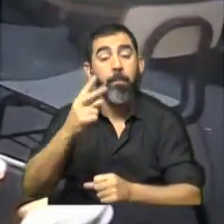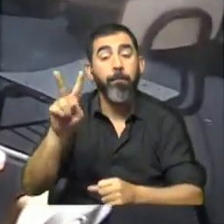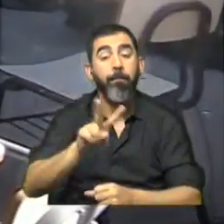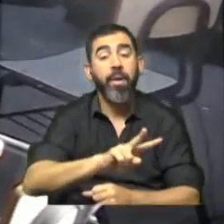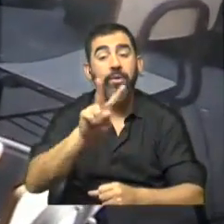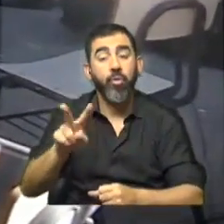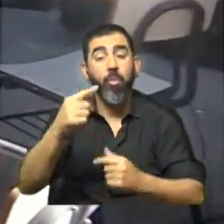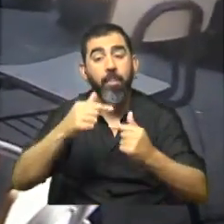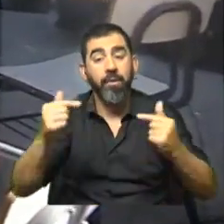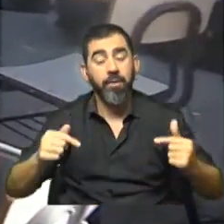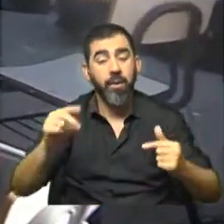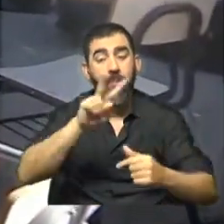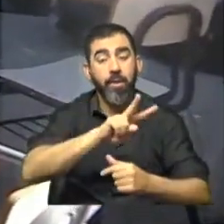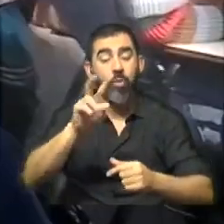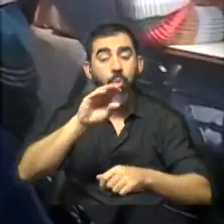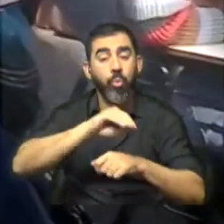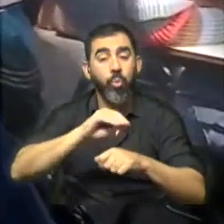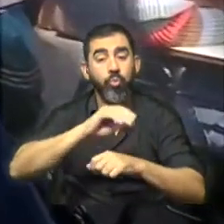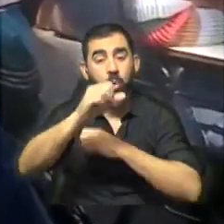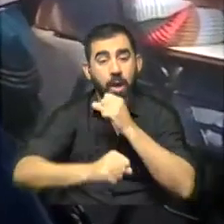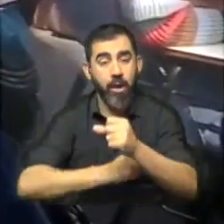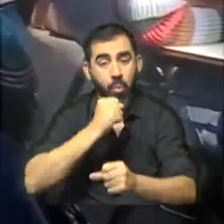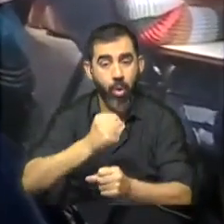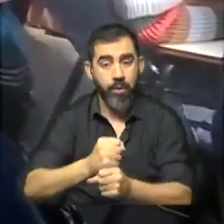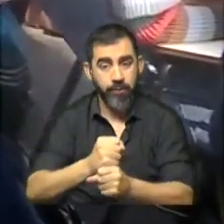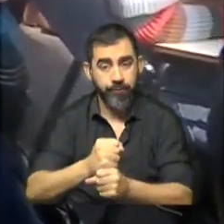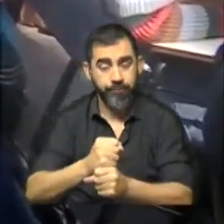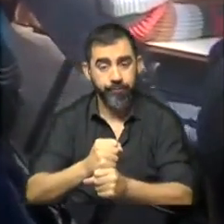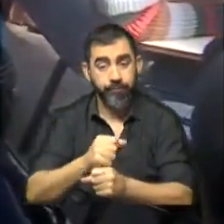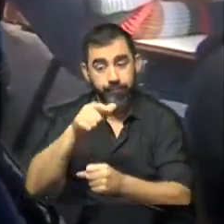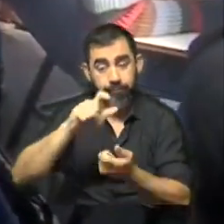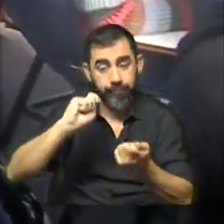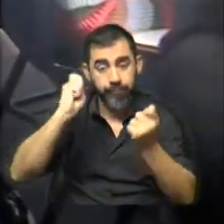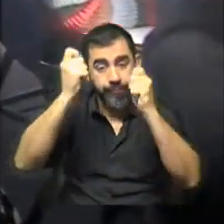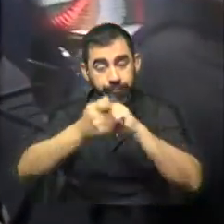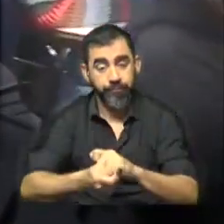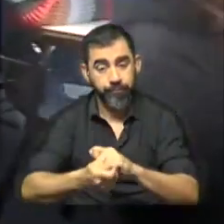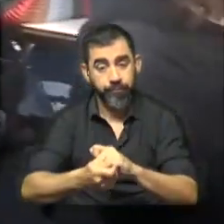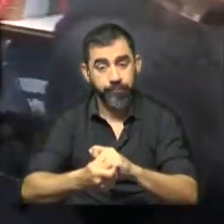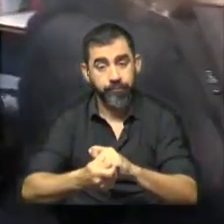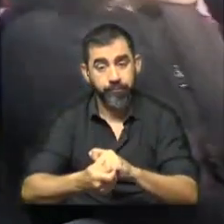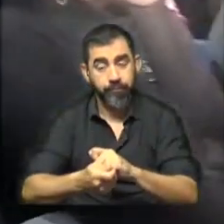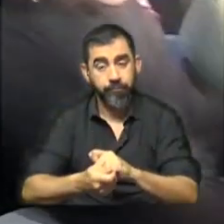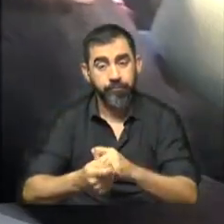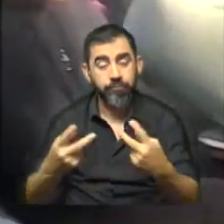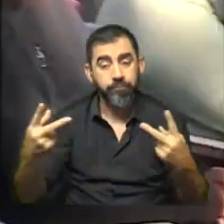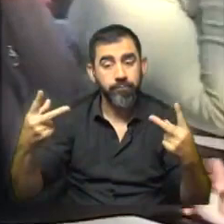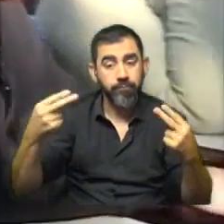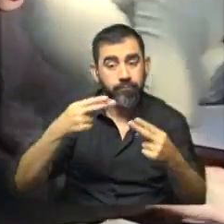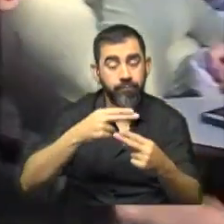asignaturas, 22 cursos anuales. Y con esta reforma se plantea un recorte